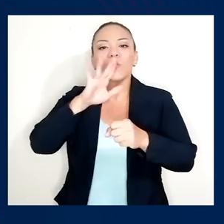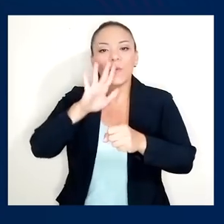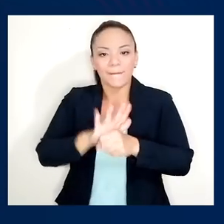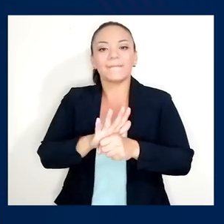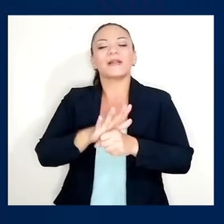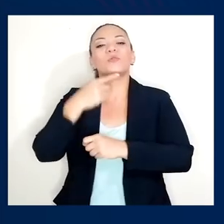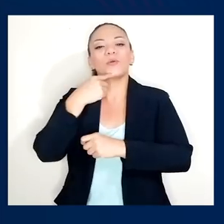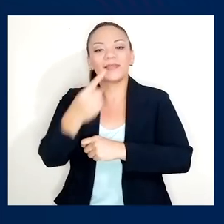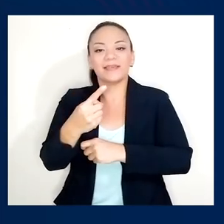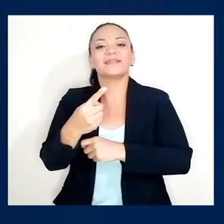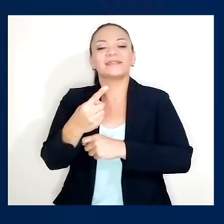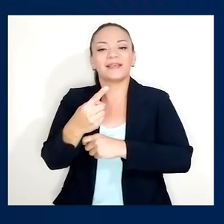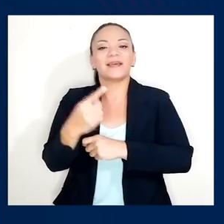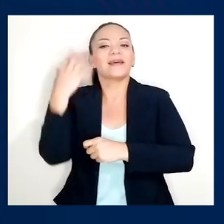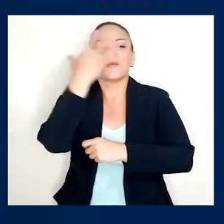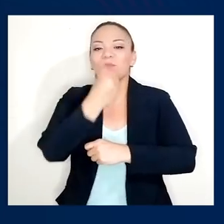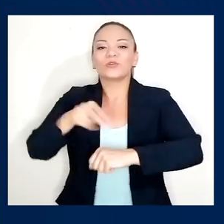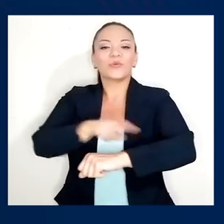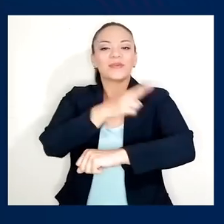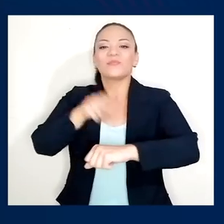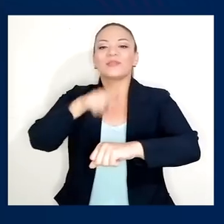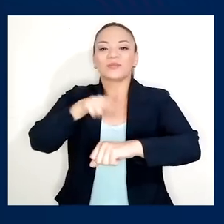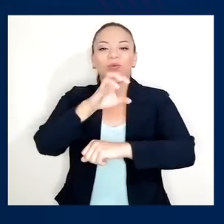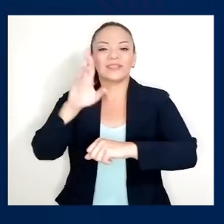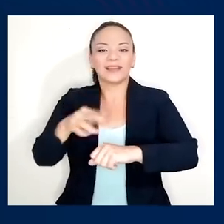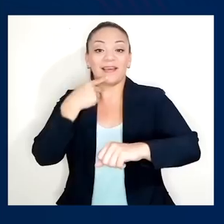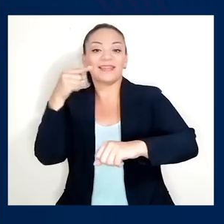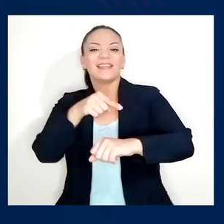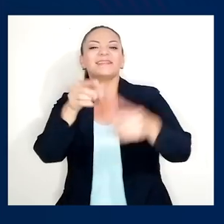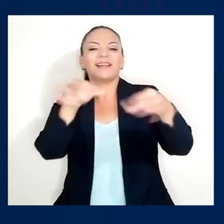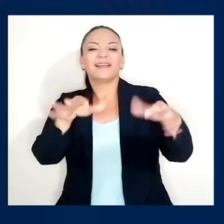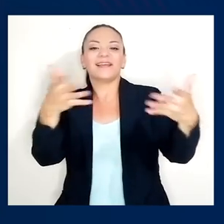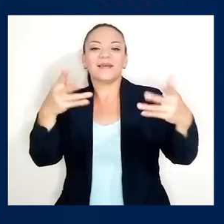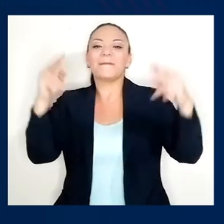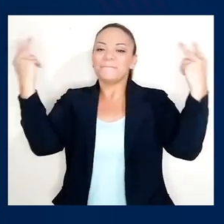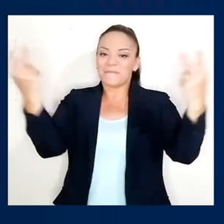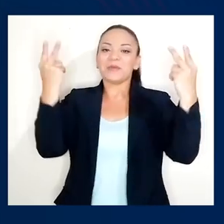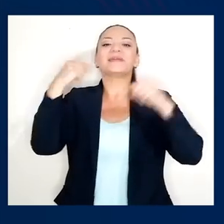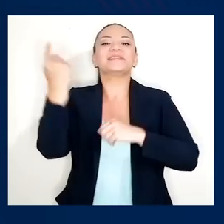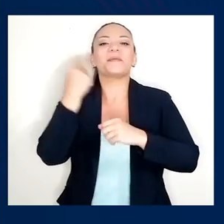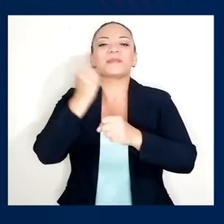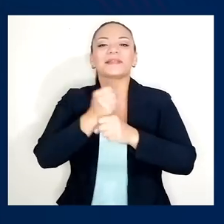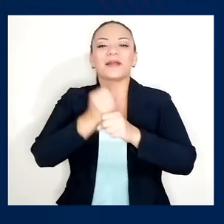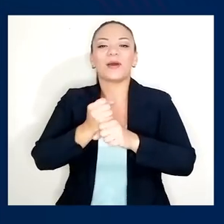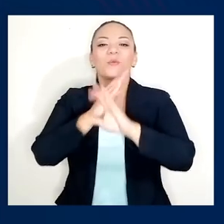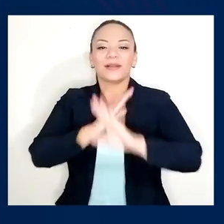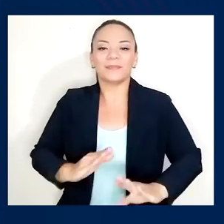que dice nuestro hermosísimo himno nacional. Vivan siempre el trabajo y la paz.